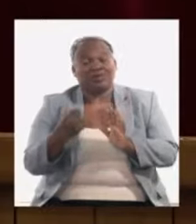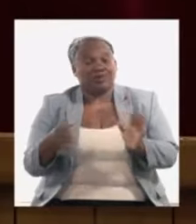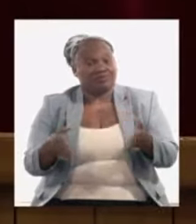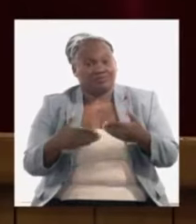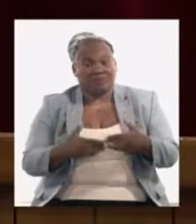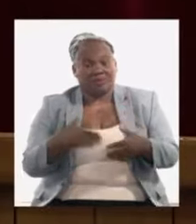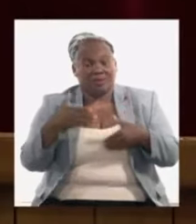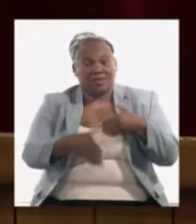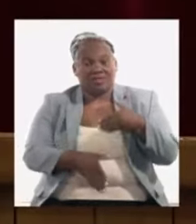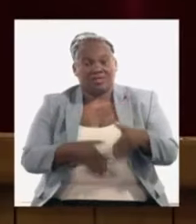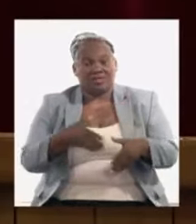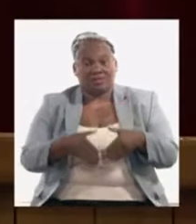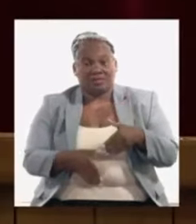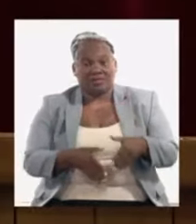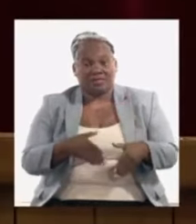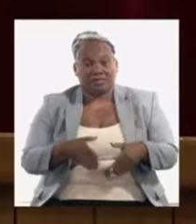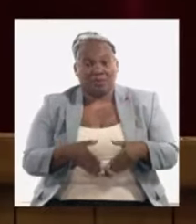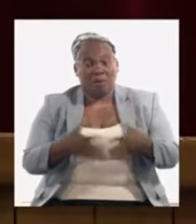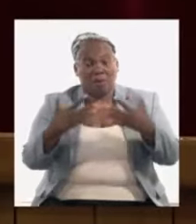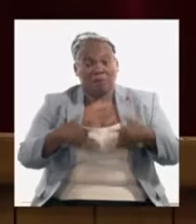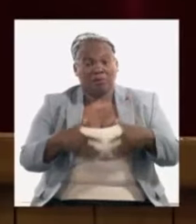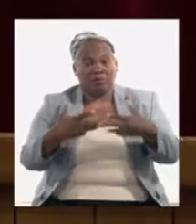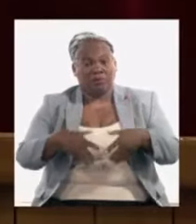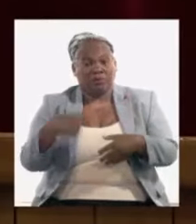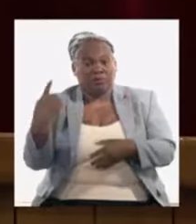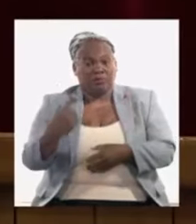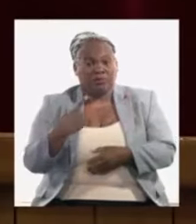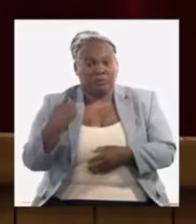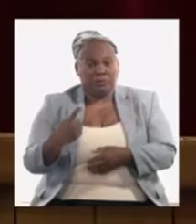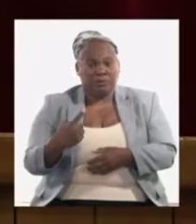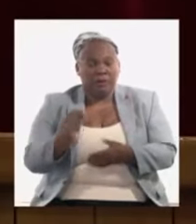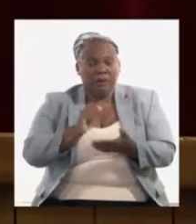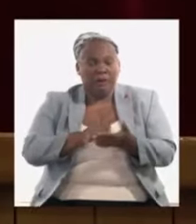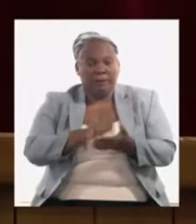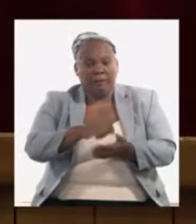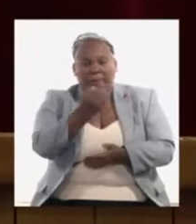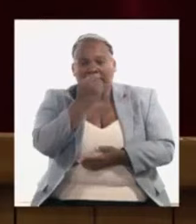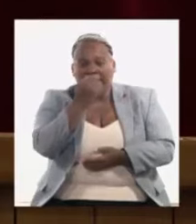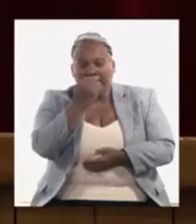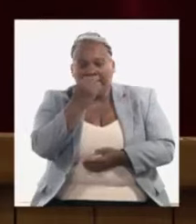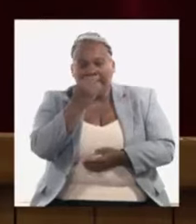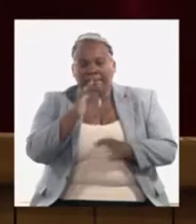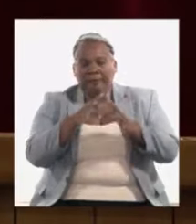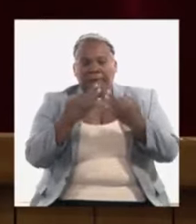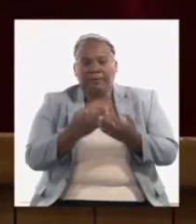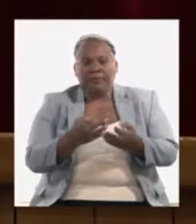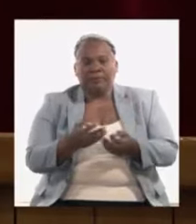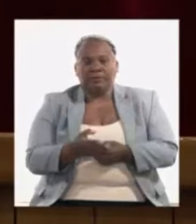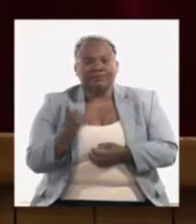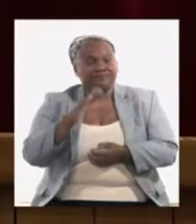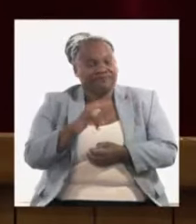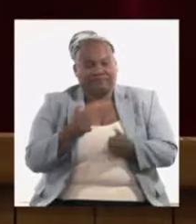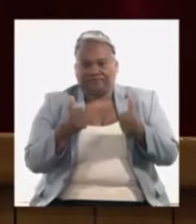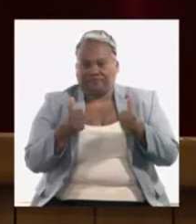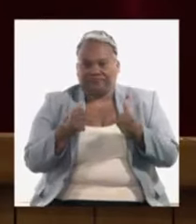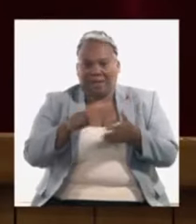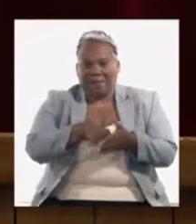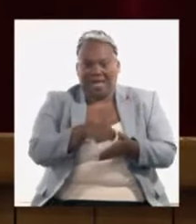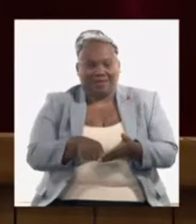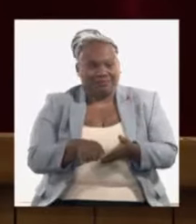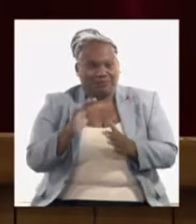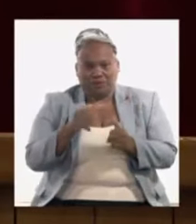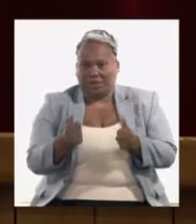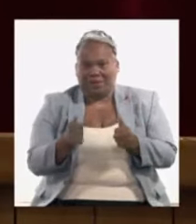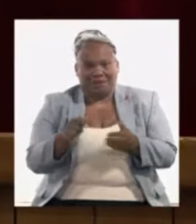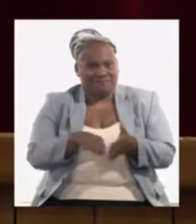participación que tiene la canasta la producción nacional perdón en la canasta familiar normada que no quedó bien en el plan no está bien